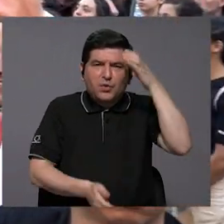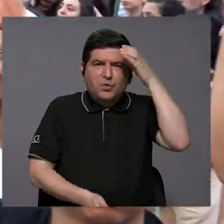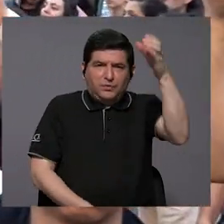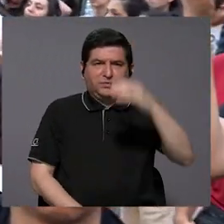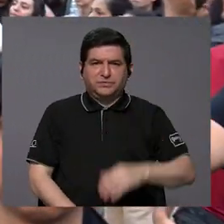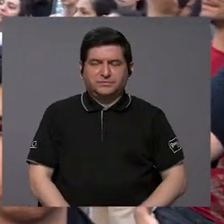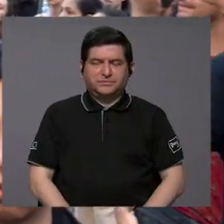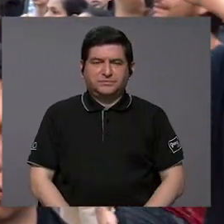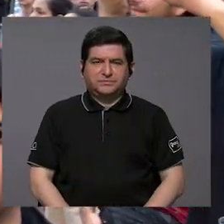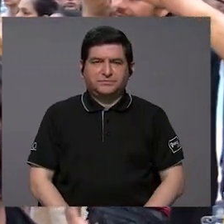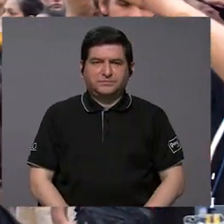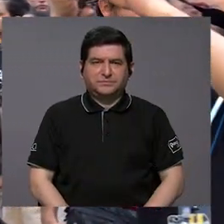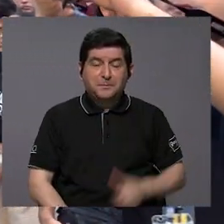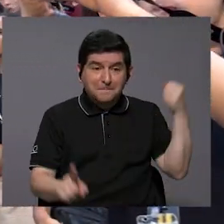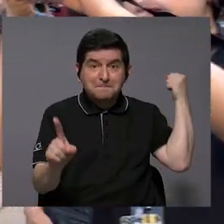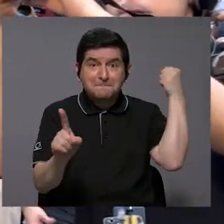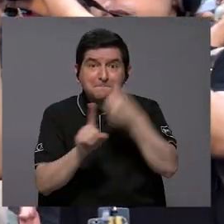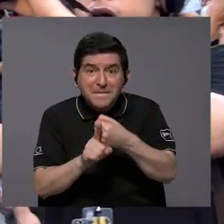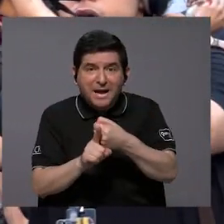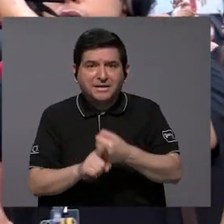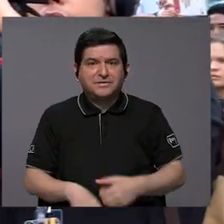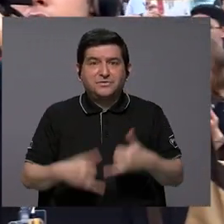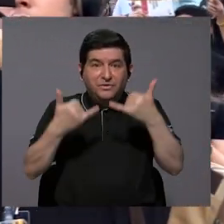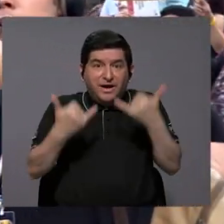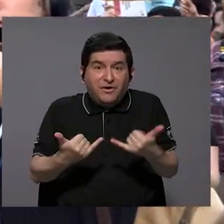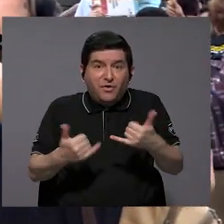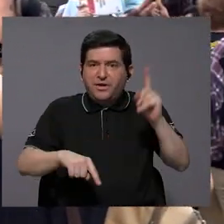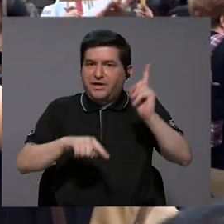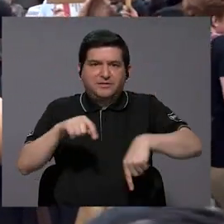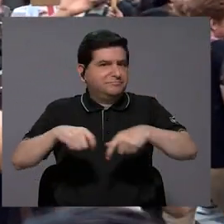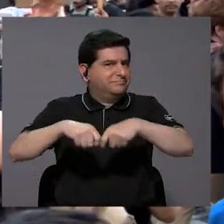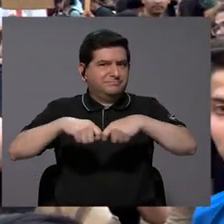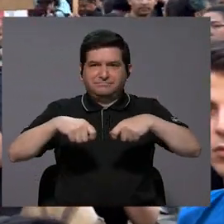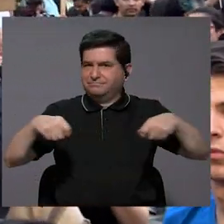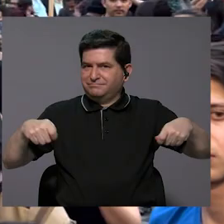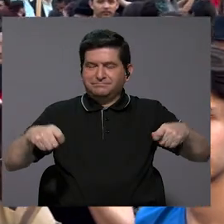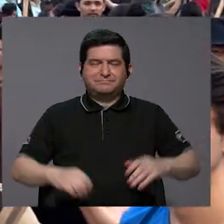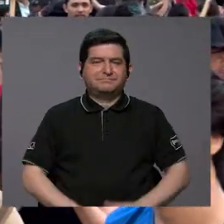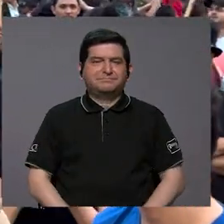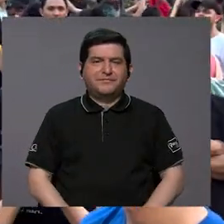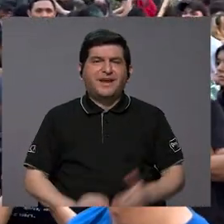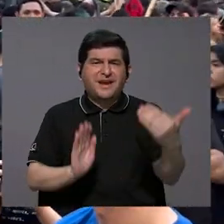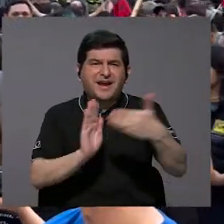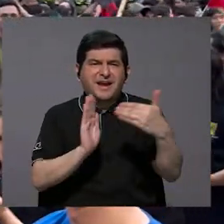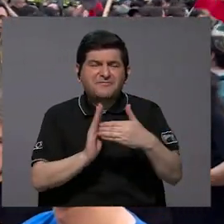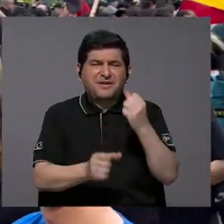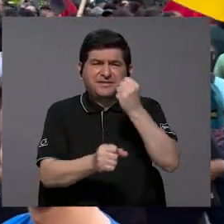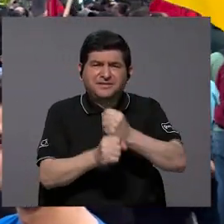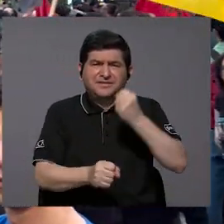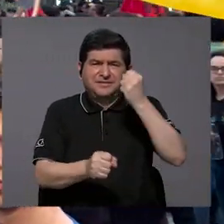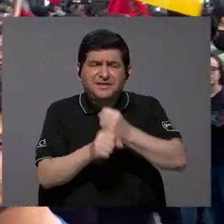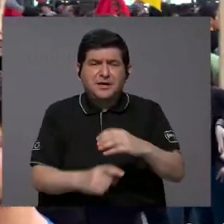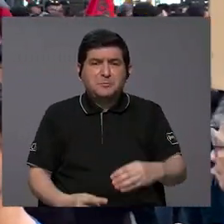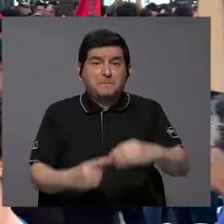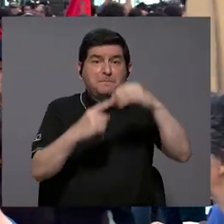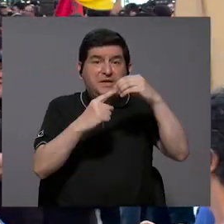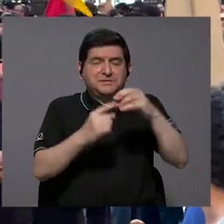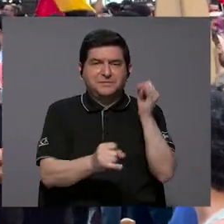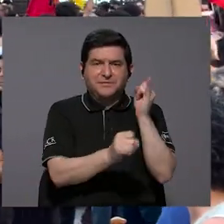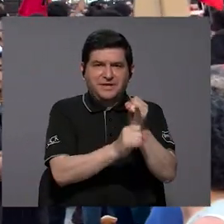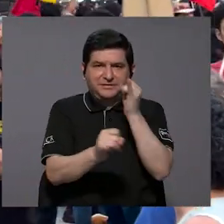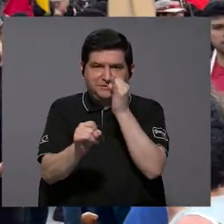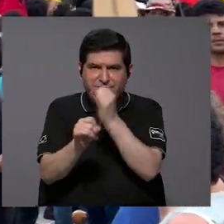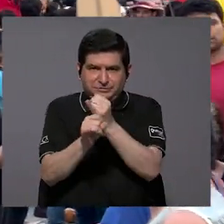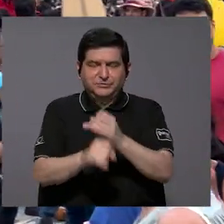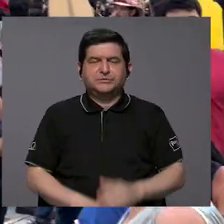de recortes a la cultura. El impacto es en estos momentos inmedible, afecta la operación